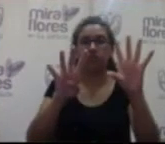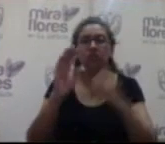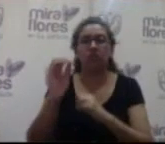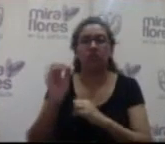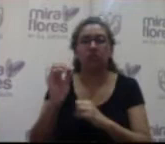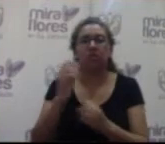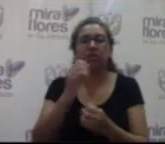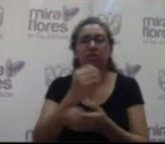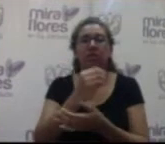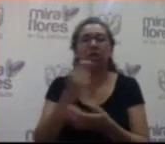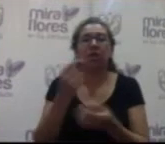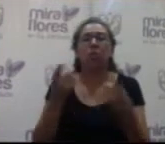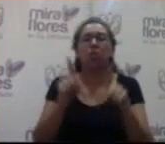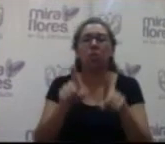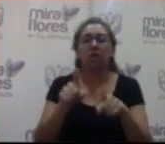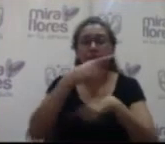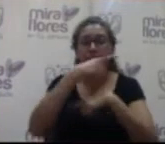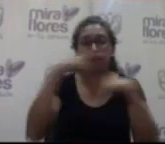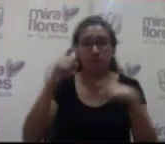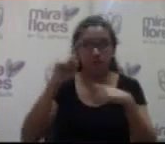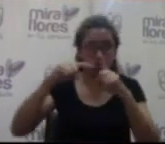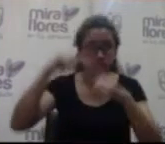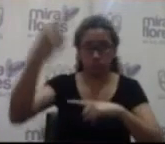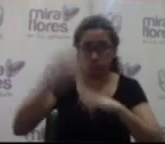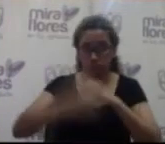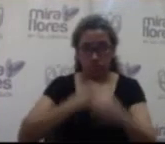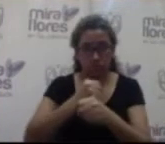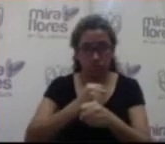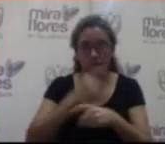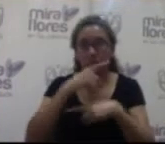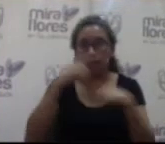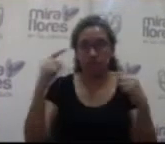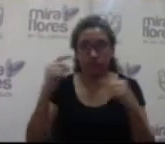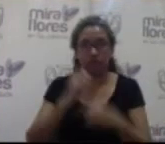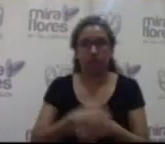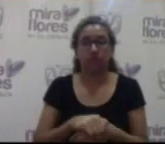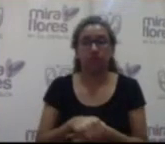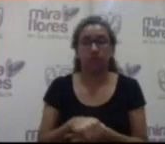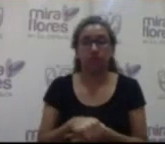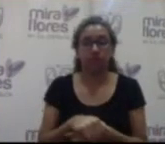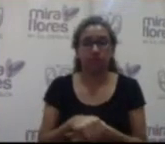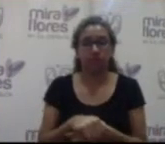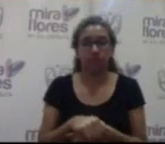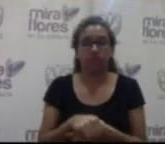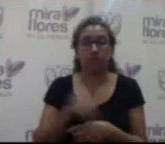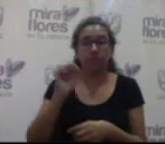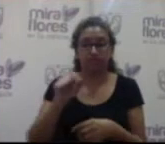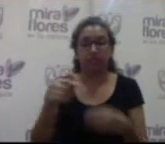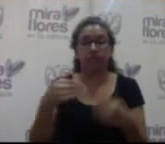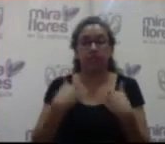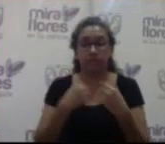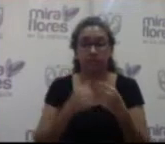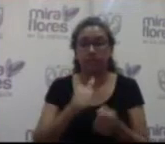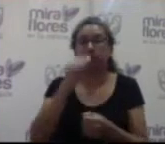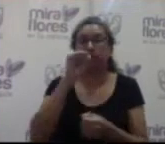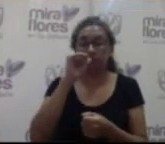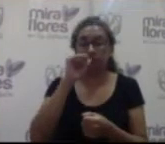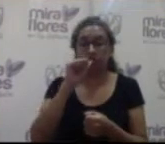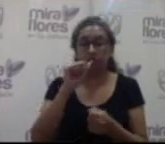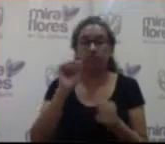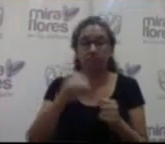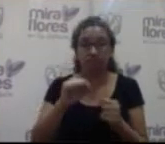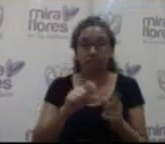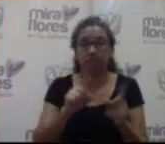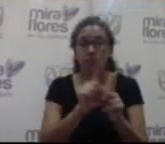planteados? Marzo del próximo Marzo del próximo O sea se va a tener esta planta de tratamiento de agua